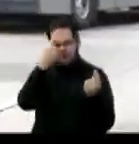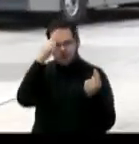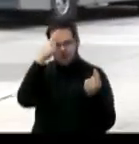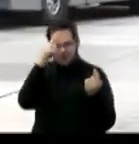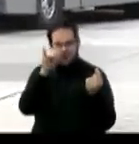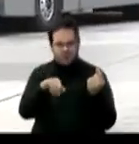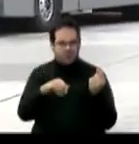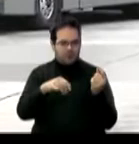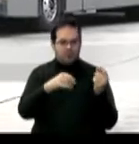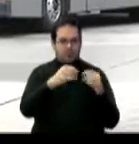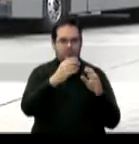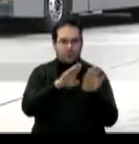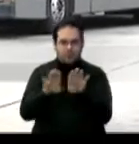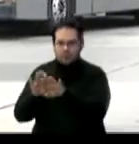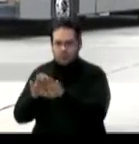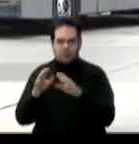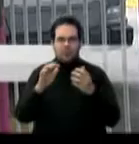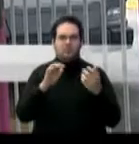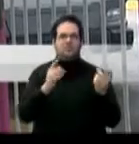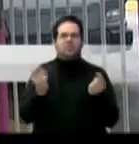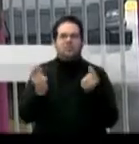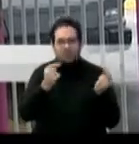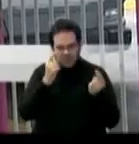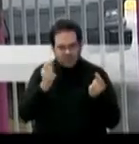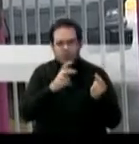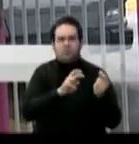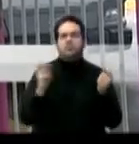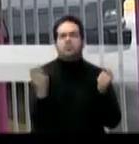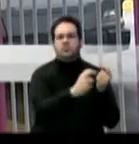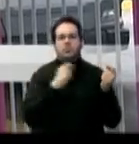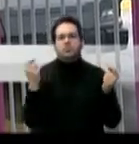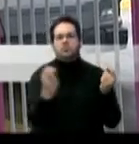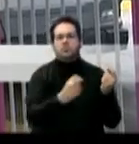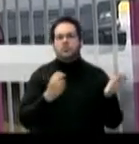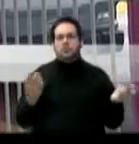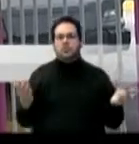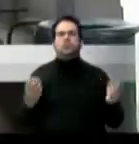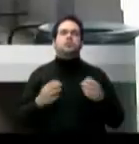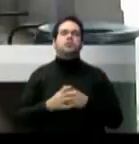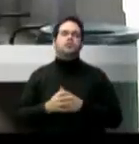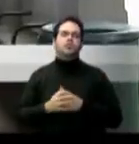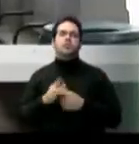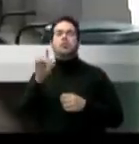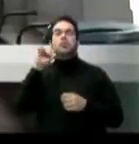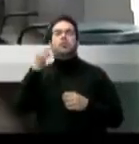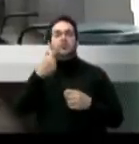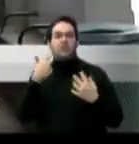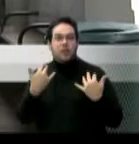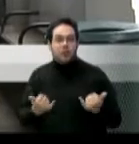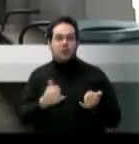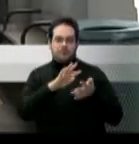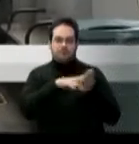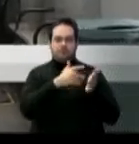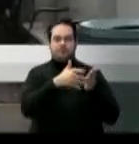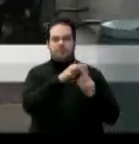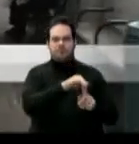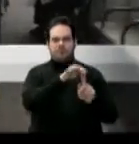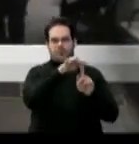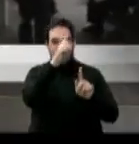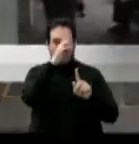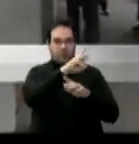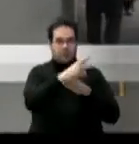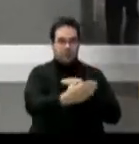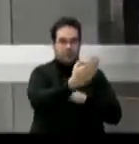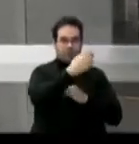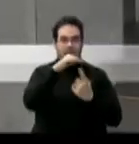de la AMA y el tren urbano que dejará de suplir. Entre tanto, el municipio de Guaynabo tendrá un horario especial de 6 de la mañana a 6